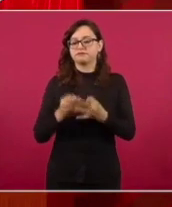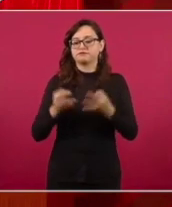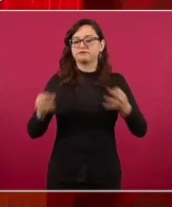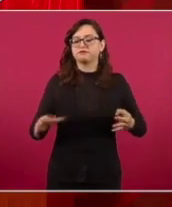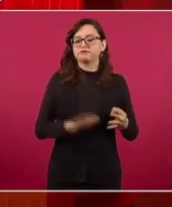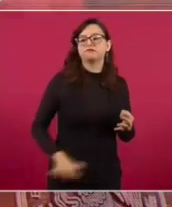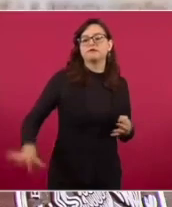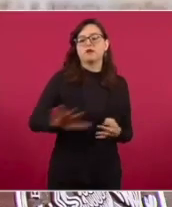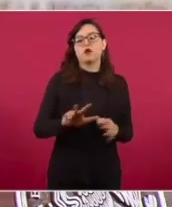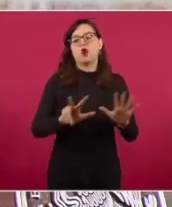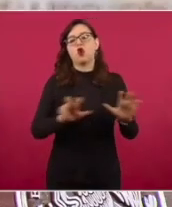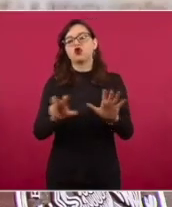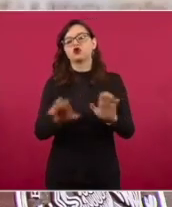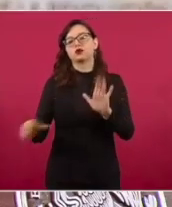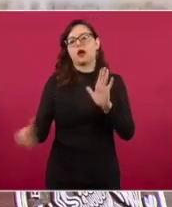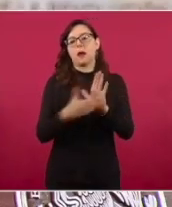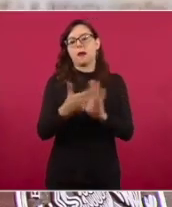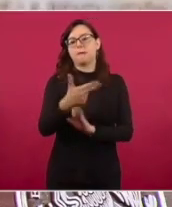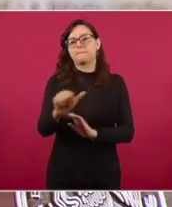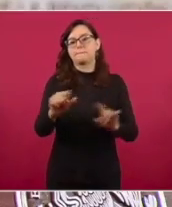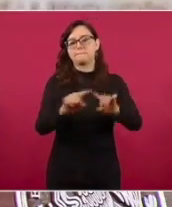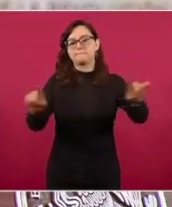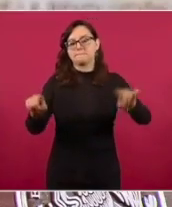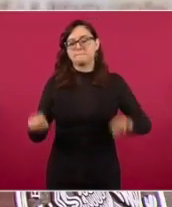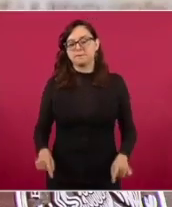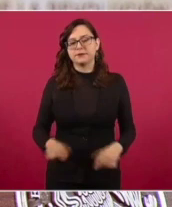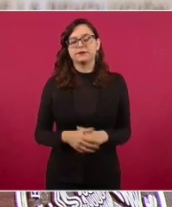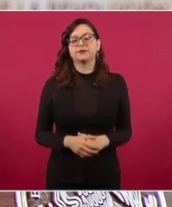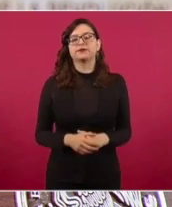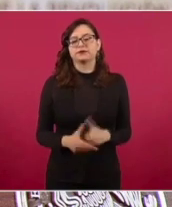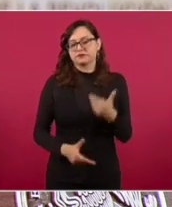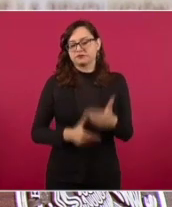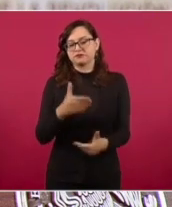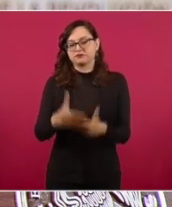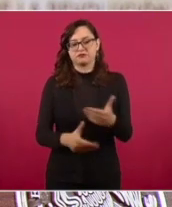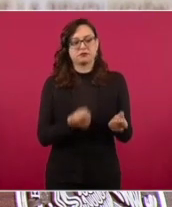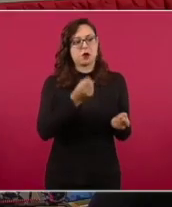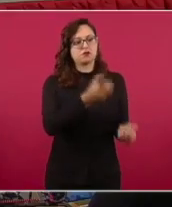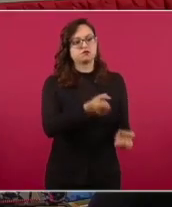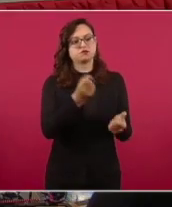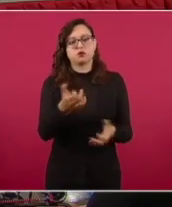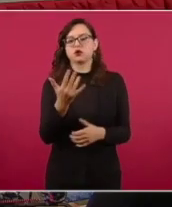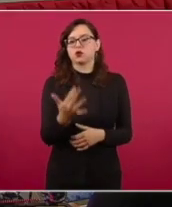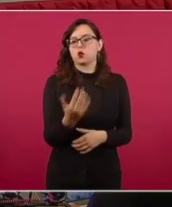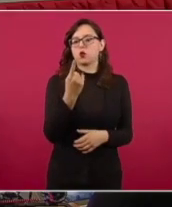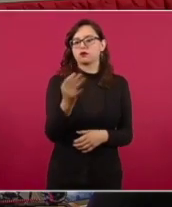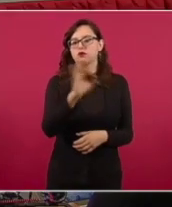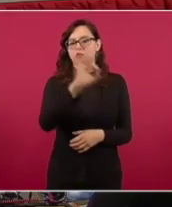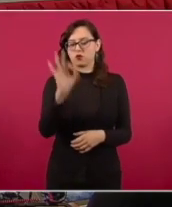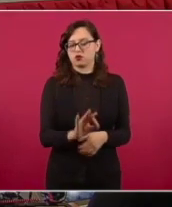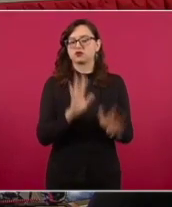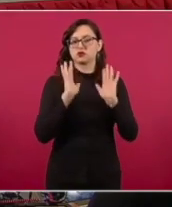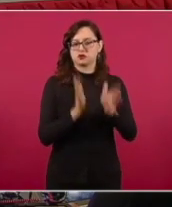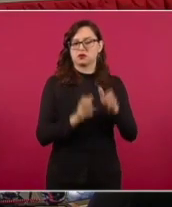hectáreas. Llevamos un avance del 51 por ciento, atendiendo a 339 mil beneficiarios